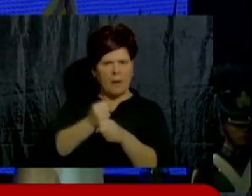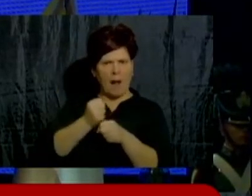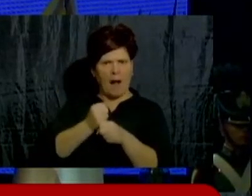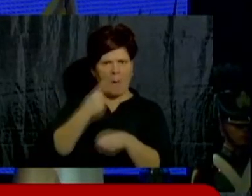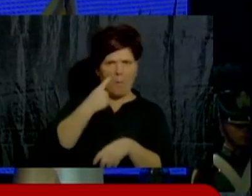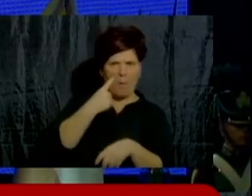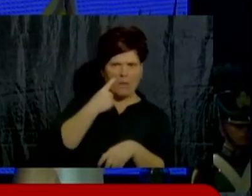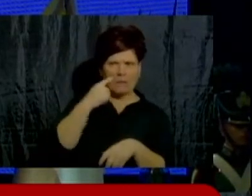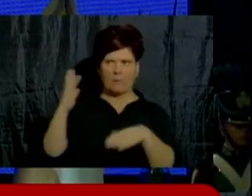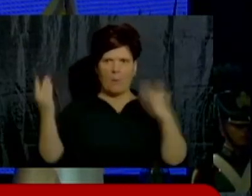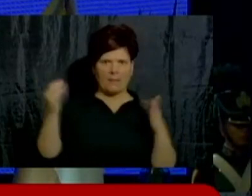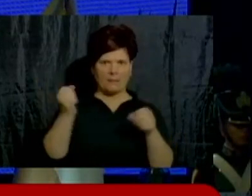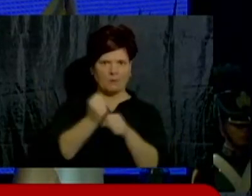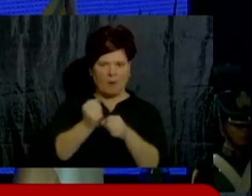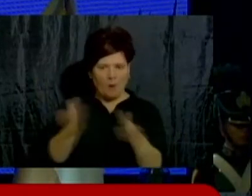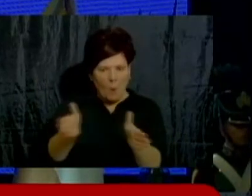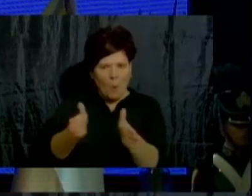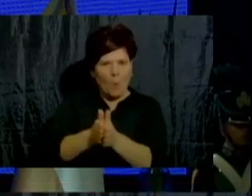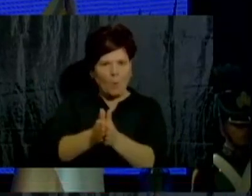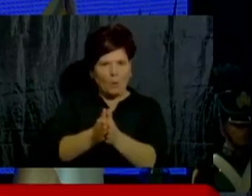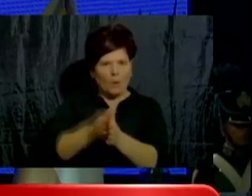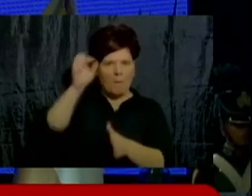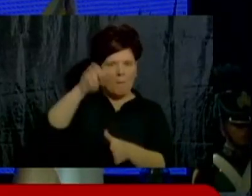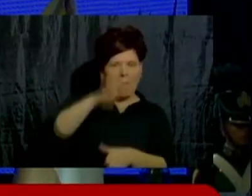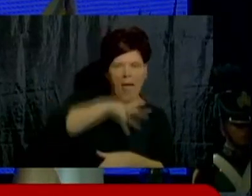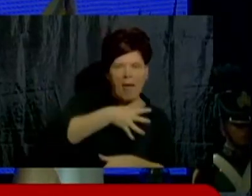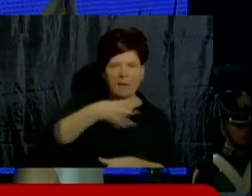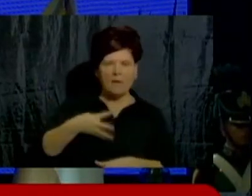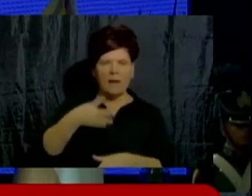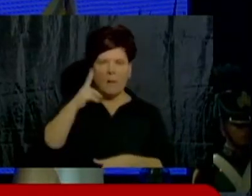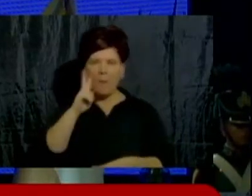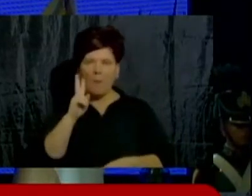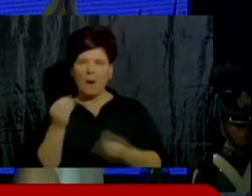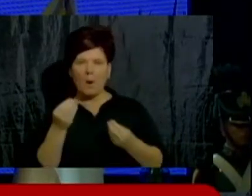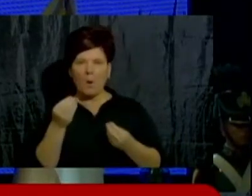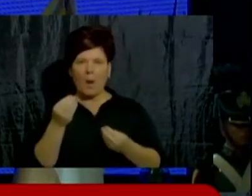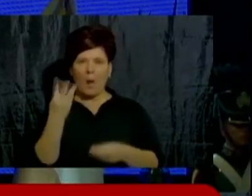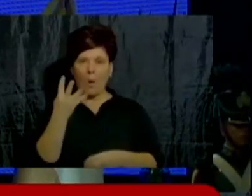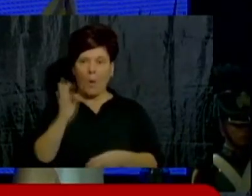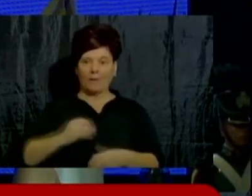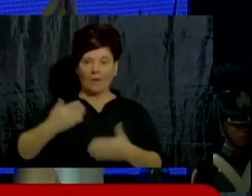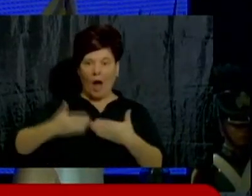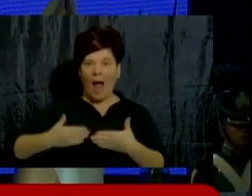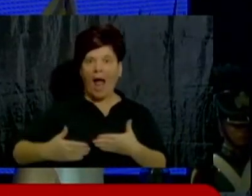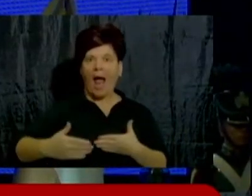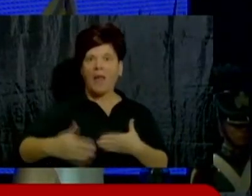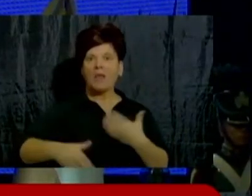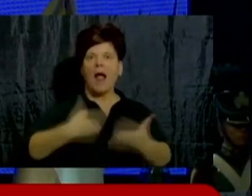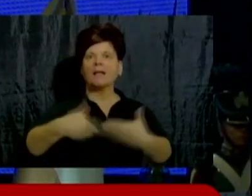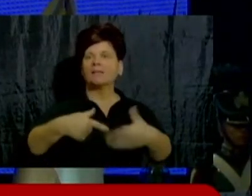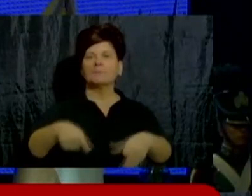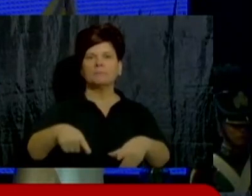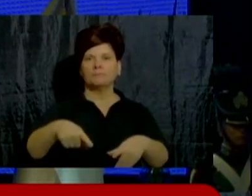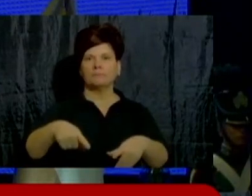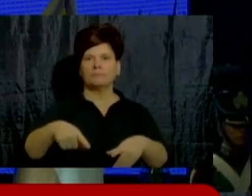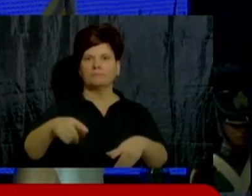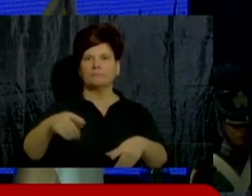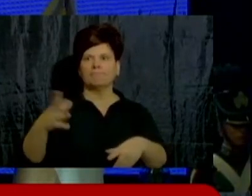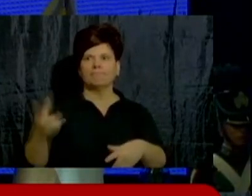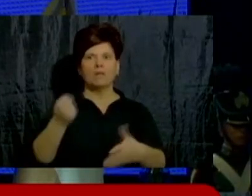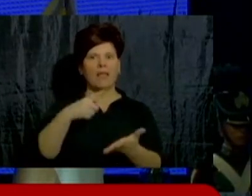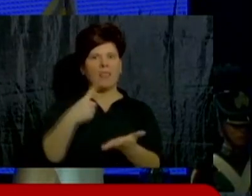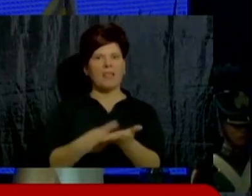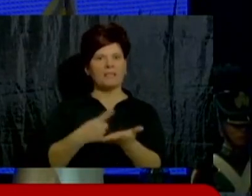municipio y vecinos, mientras planificamos lo que haremos en los próximos cuatro años con la ciudad, nos empezamos a encontrar con decisiones nacionales